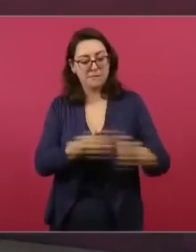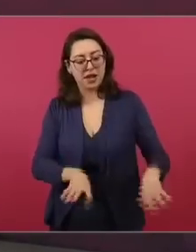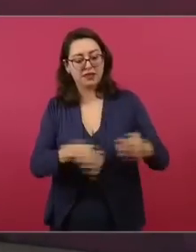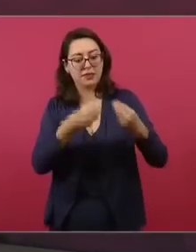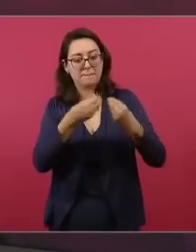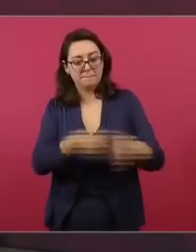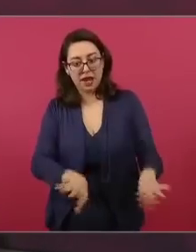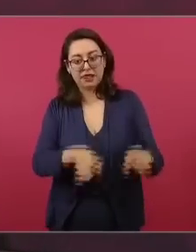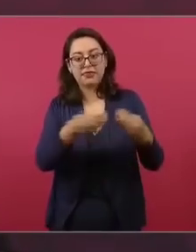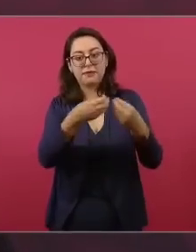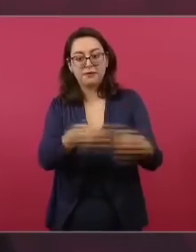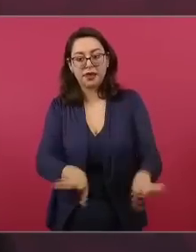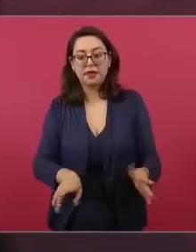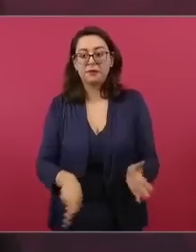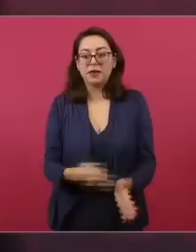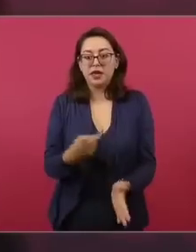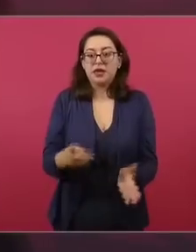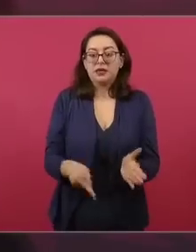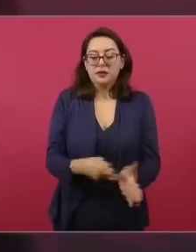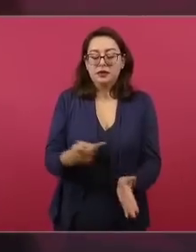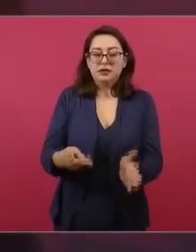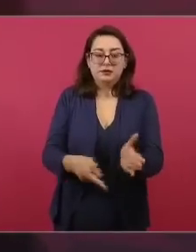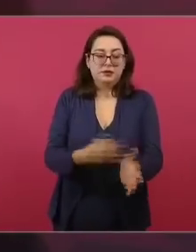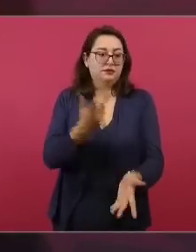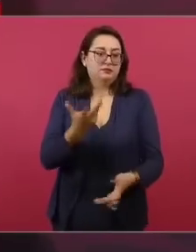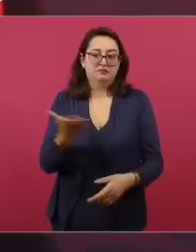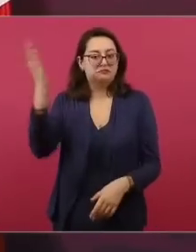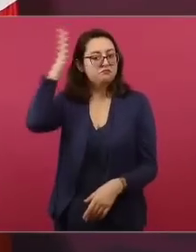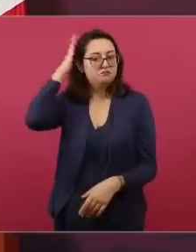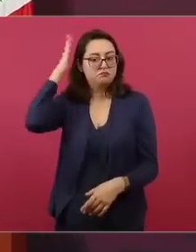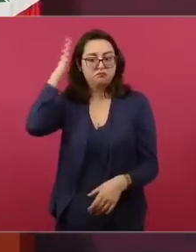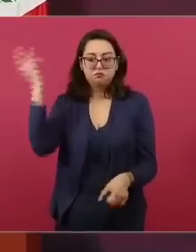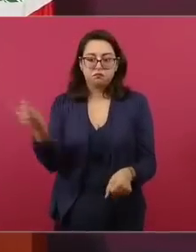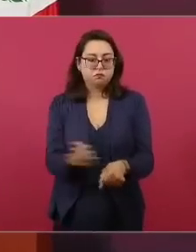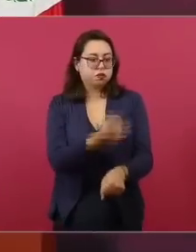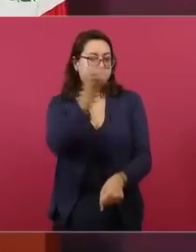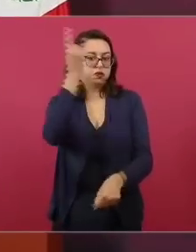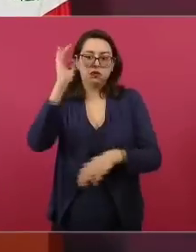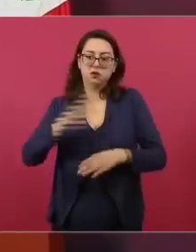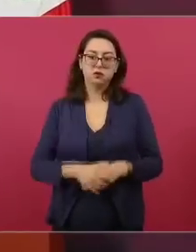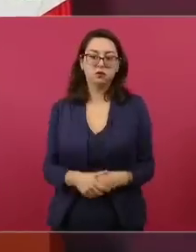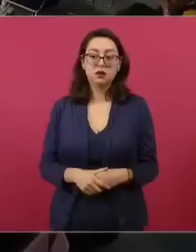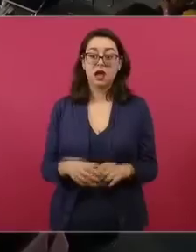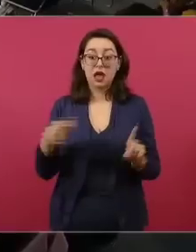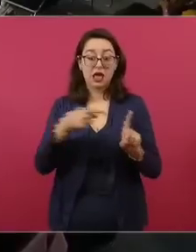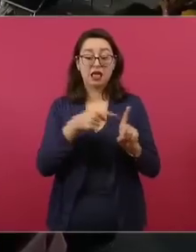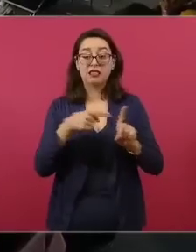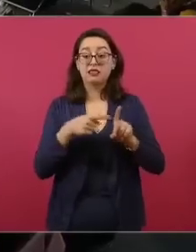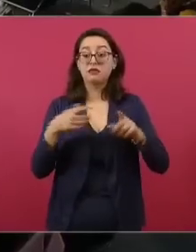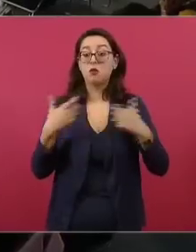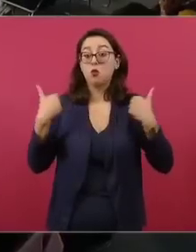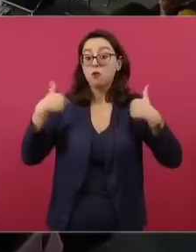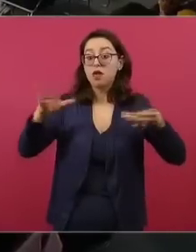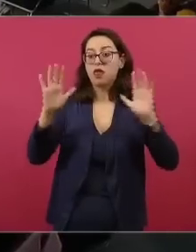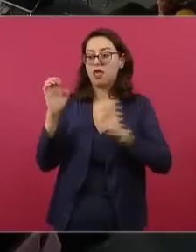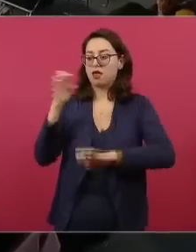Si trabajara de verdad de una empresa, ya lo hubiesen corrido